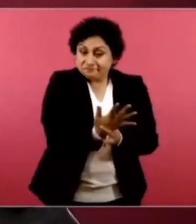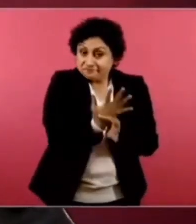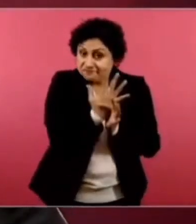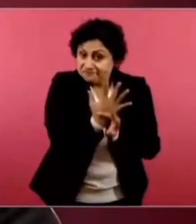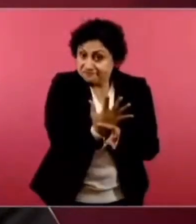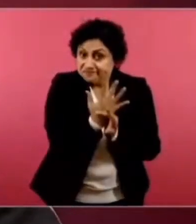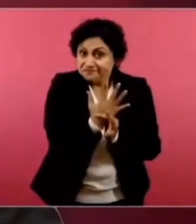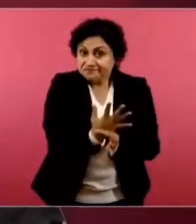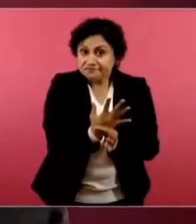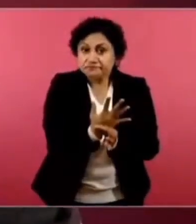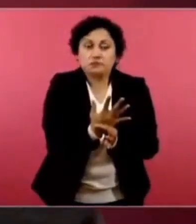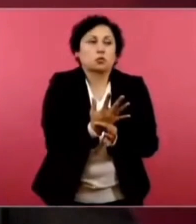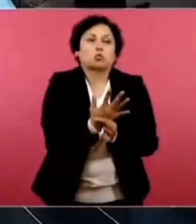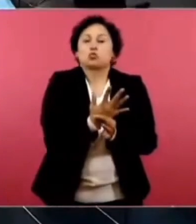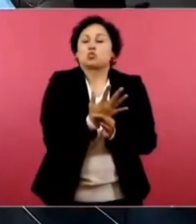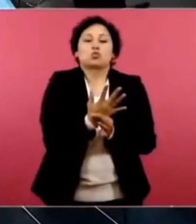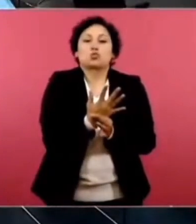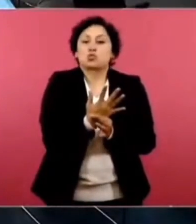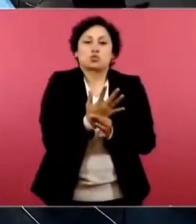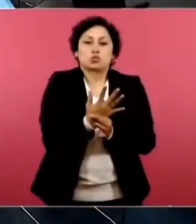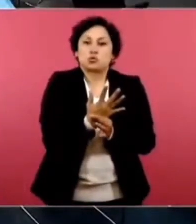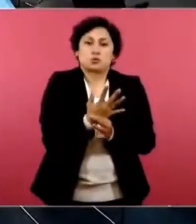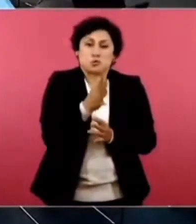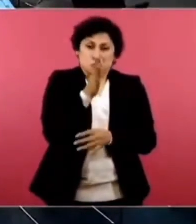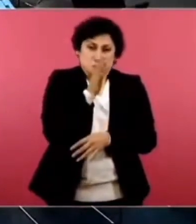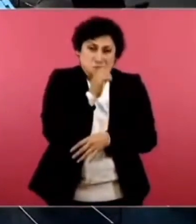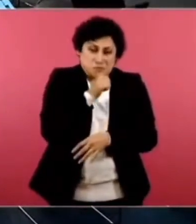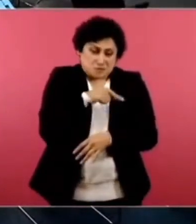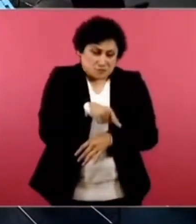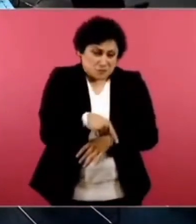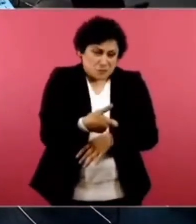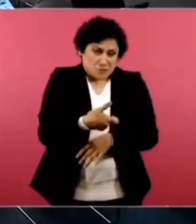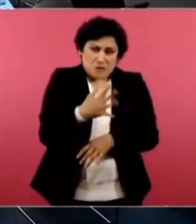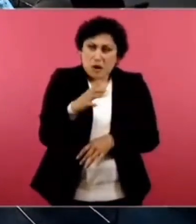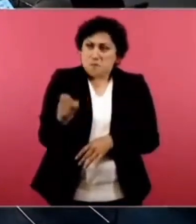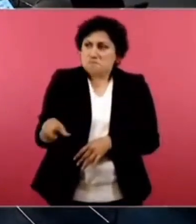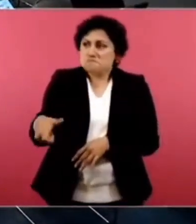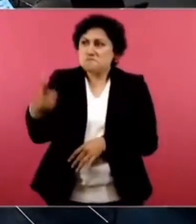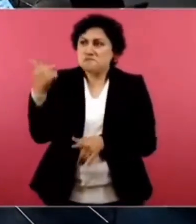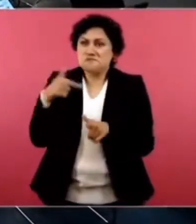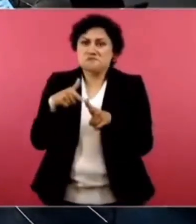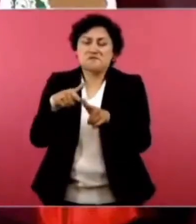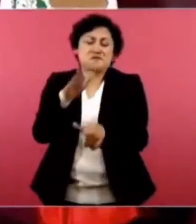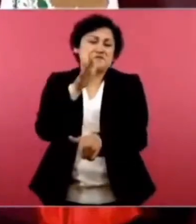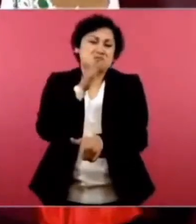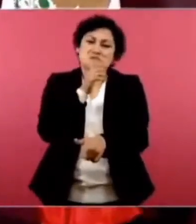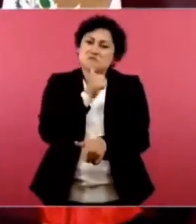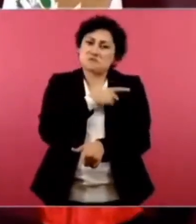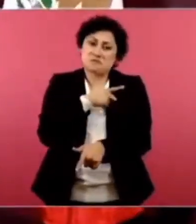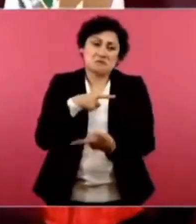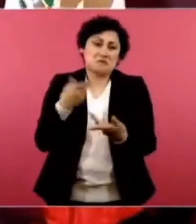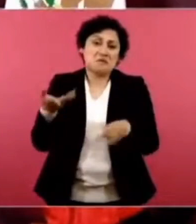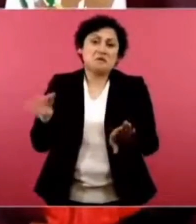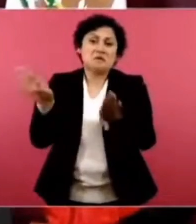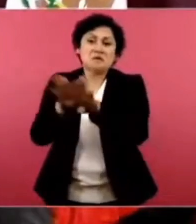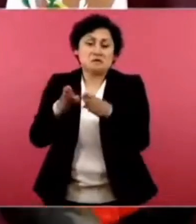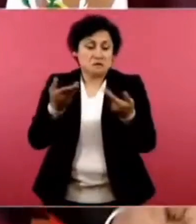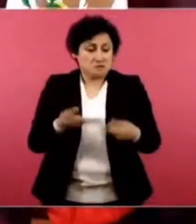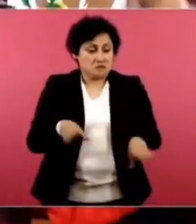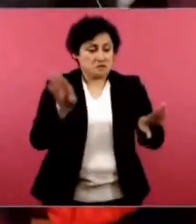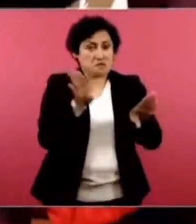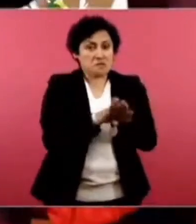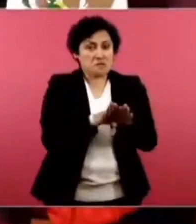podía mantener el actual aeropuerto ni el aeropuerto de Santa Lucía por